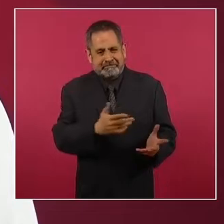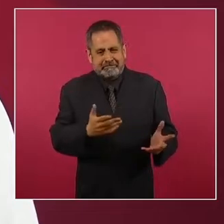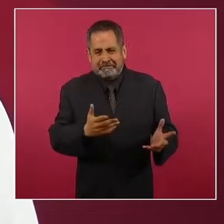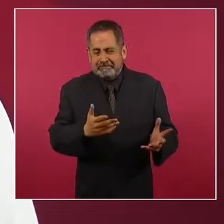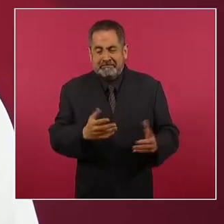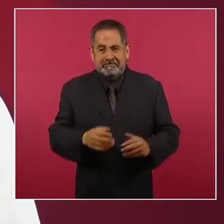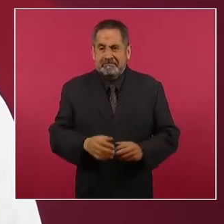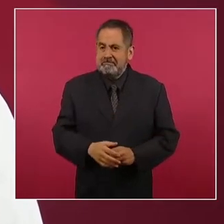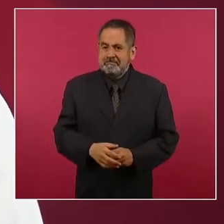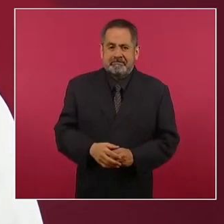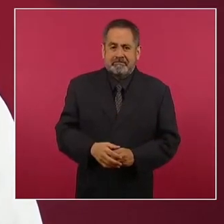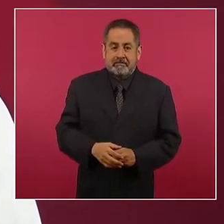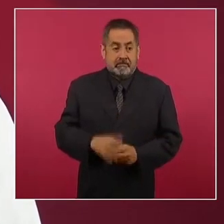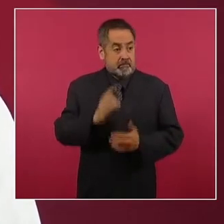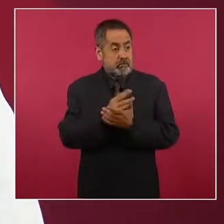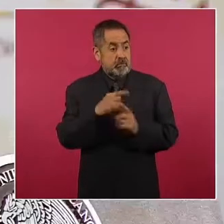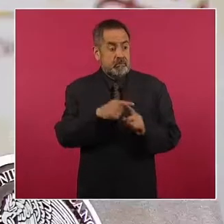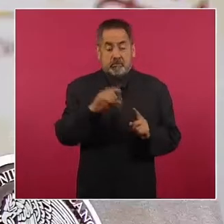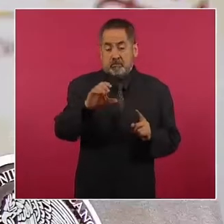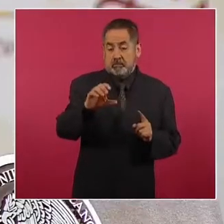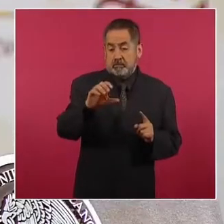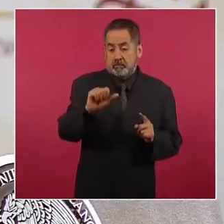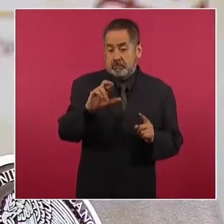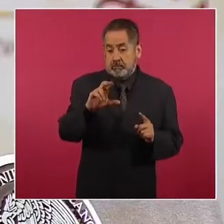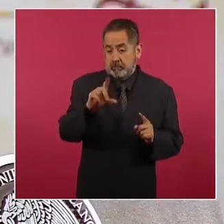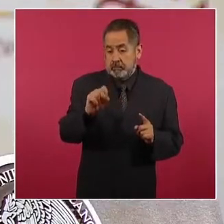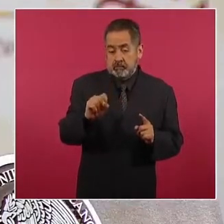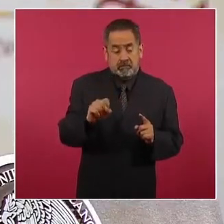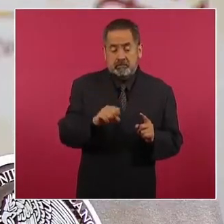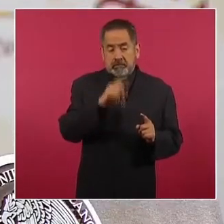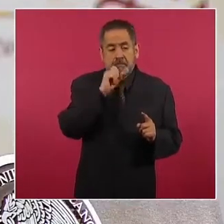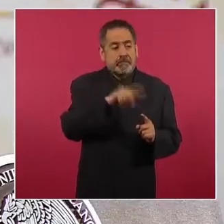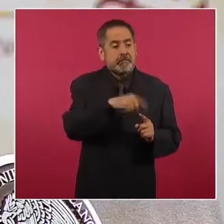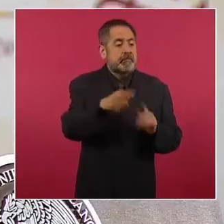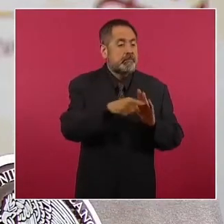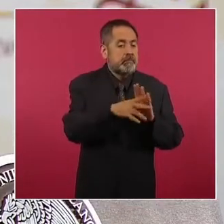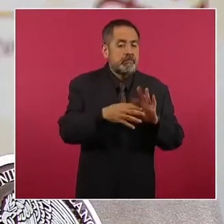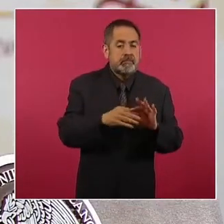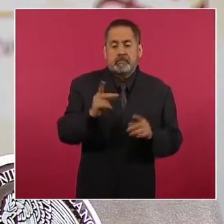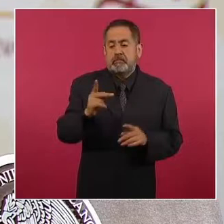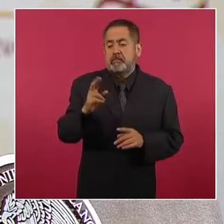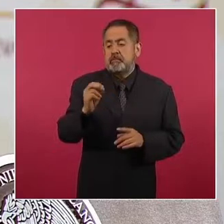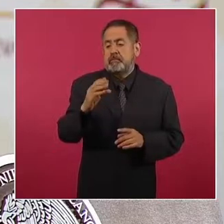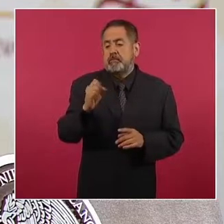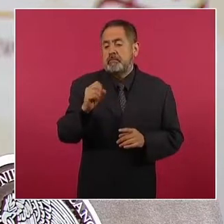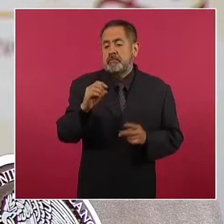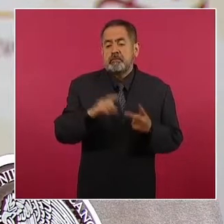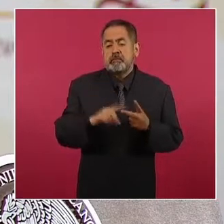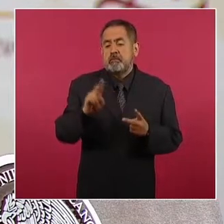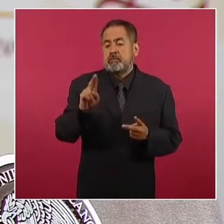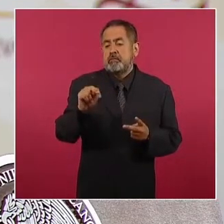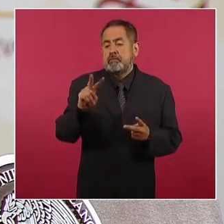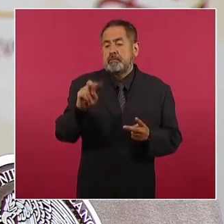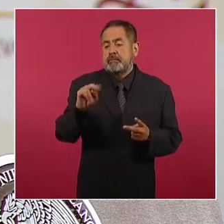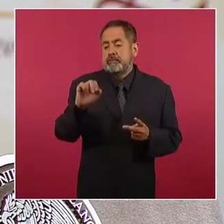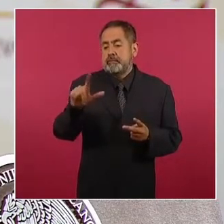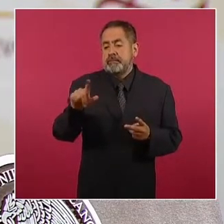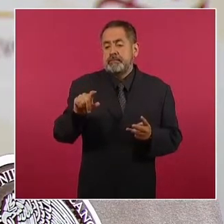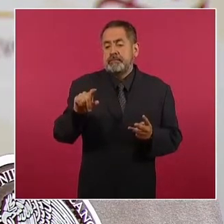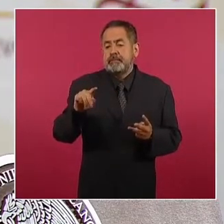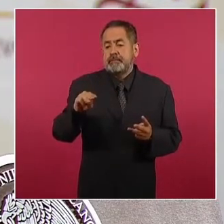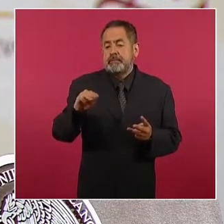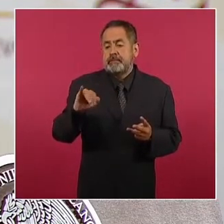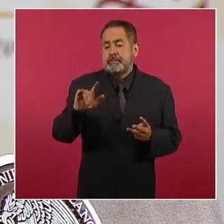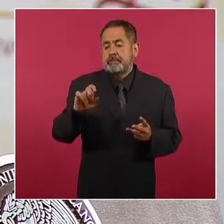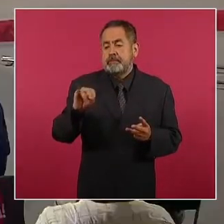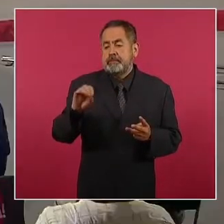Pero no sólo es Marín, también participaron medios de comunicación como Proceso, El Universal, Milenio y Reforma, así